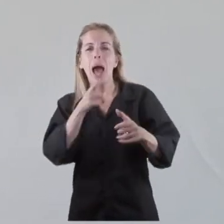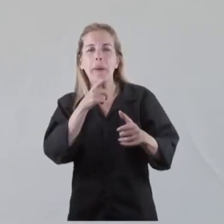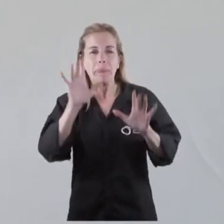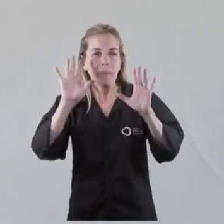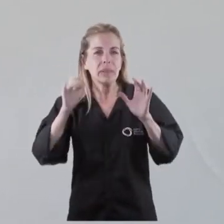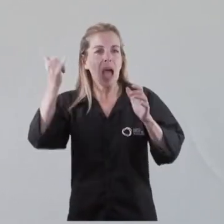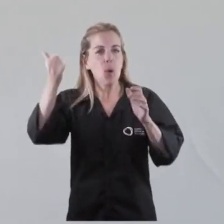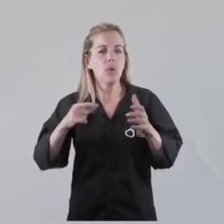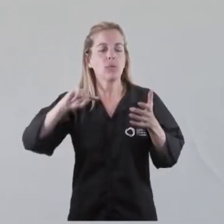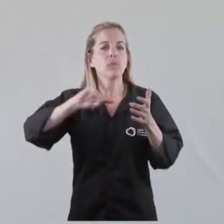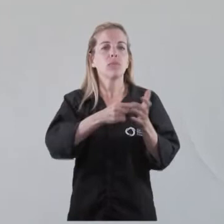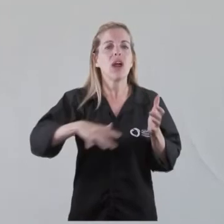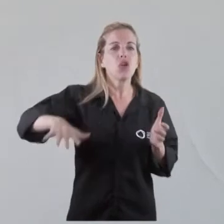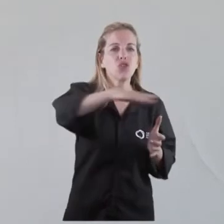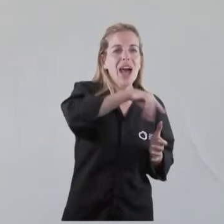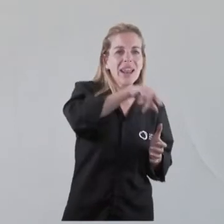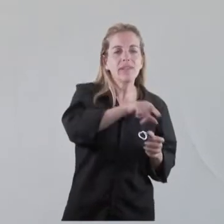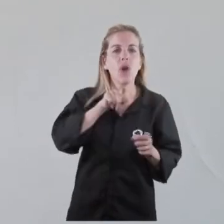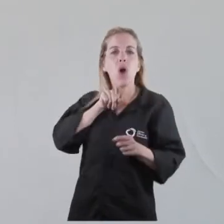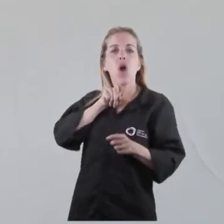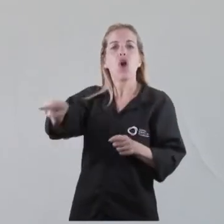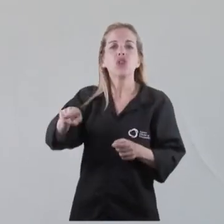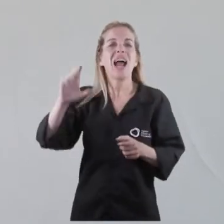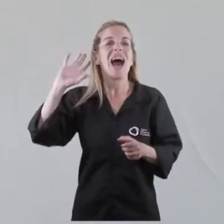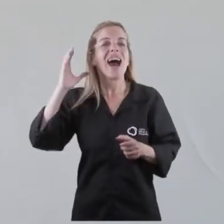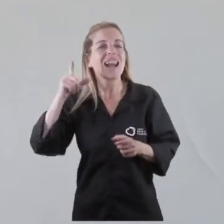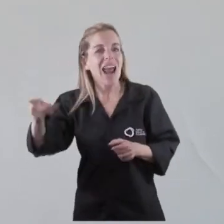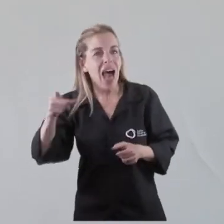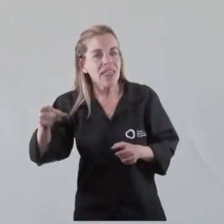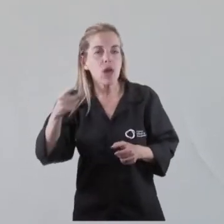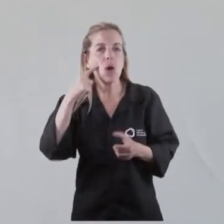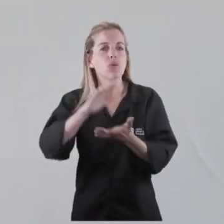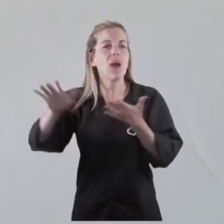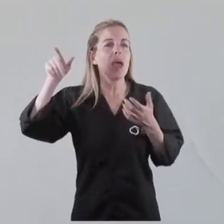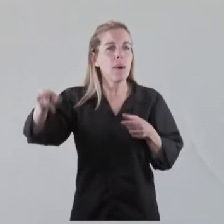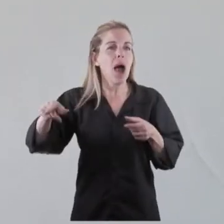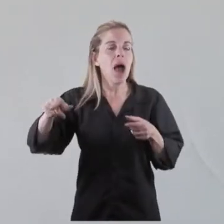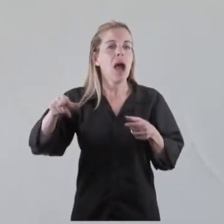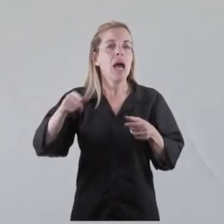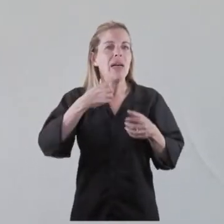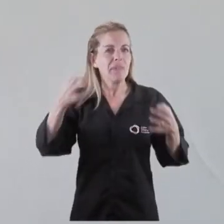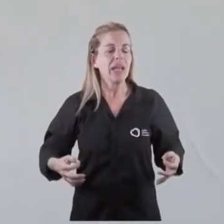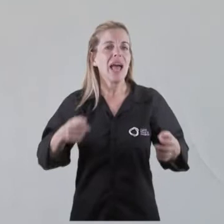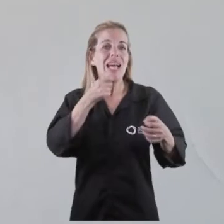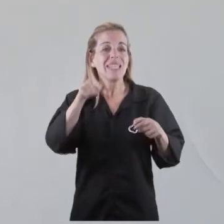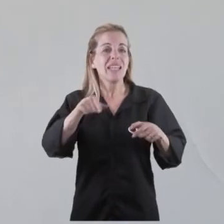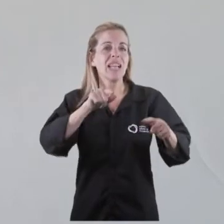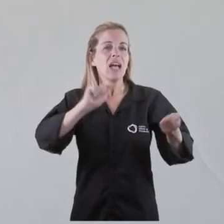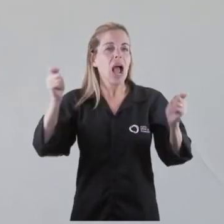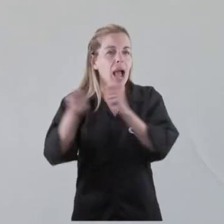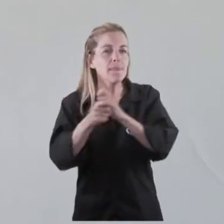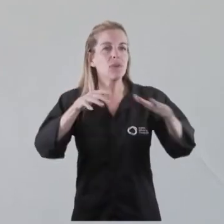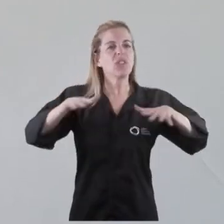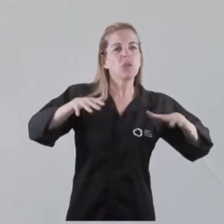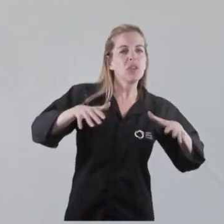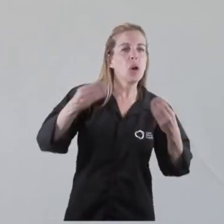de la Ciudad de Buenos Aires atacaron a una radio a la que le dieron una concesión nueva. Y si esto va a implicar, digamos, estos cambios, puede llegar a